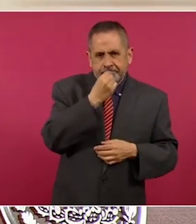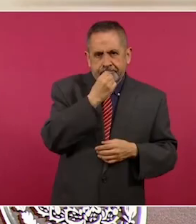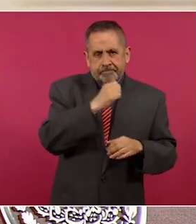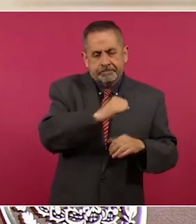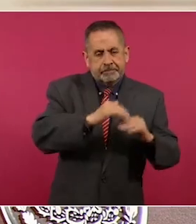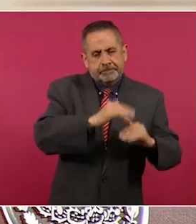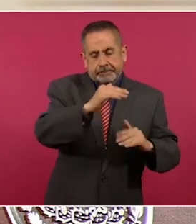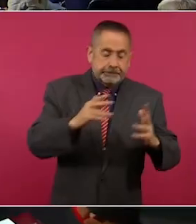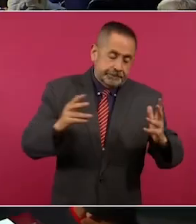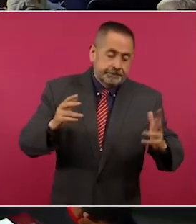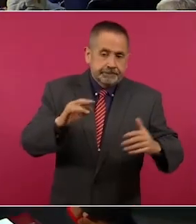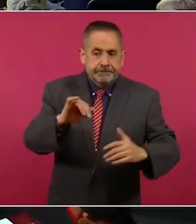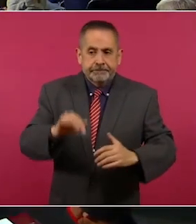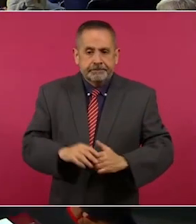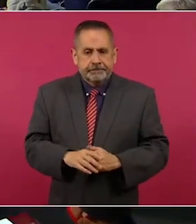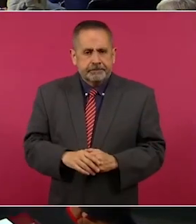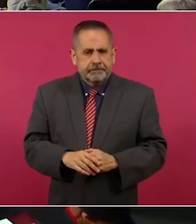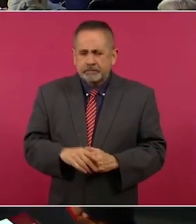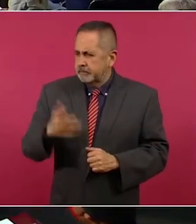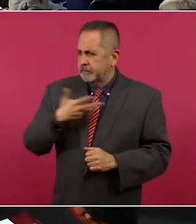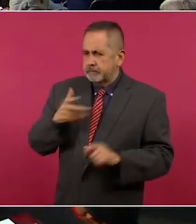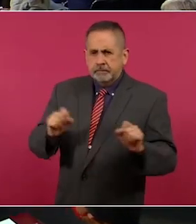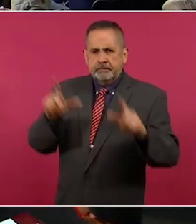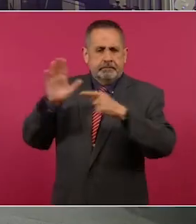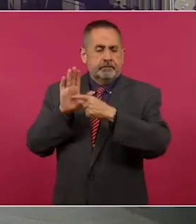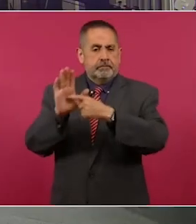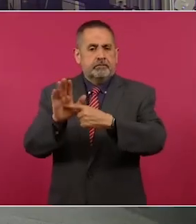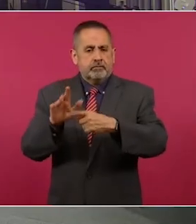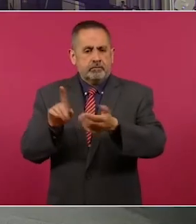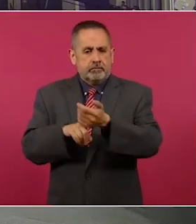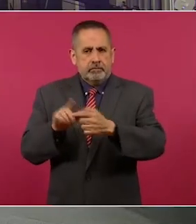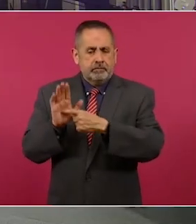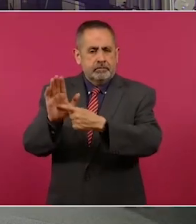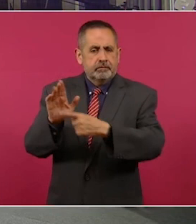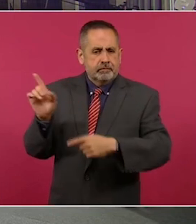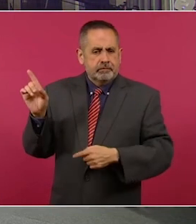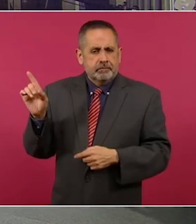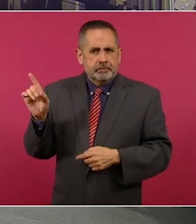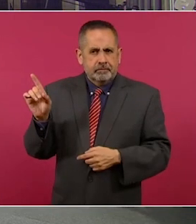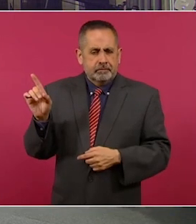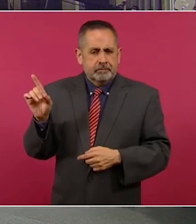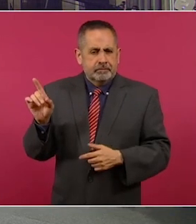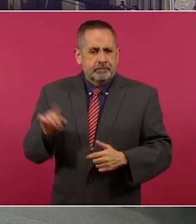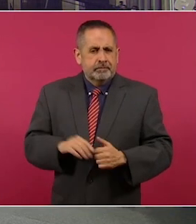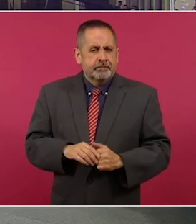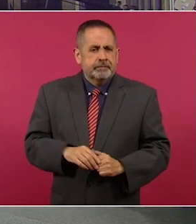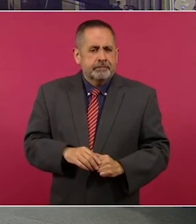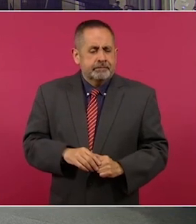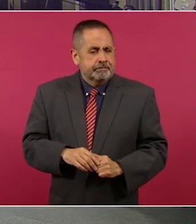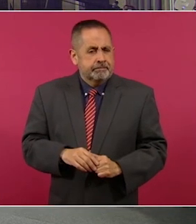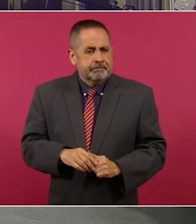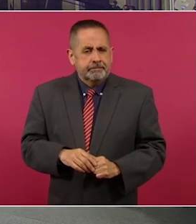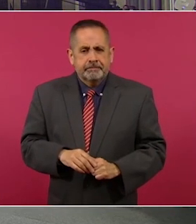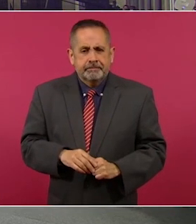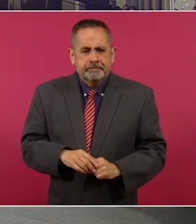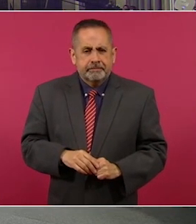Sí, no sé si tienes ahí la lámina de